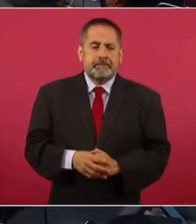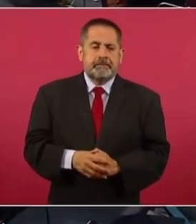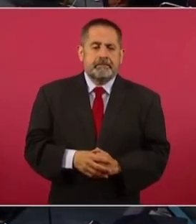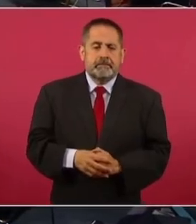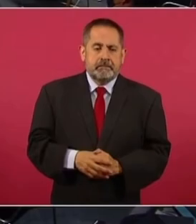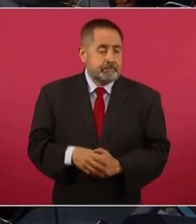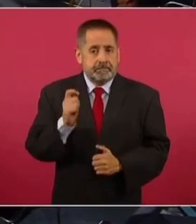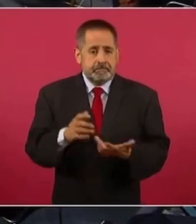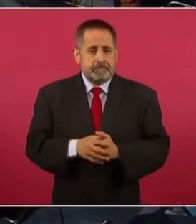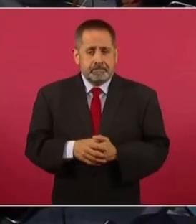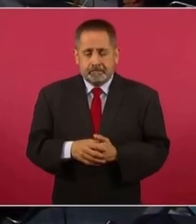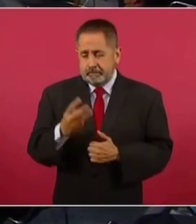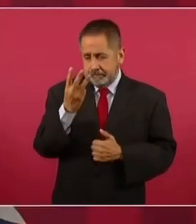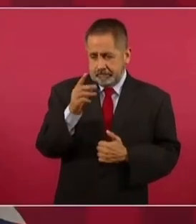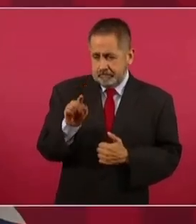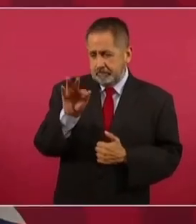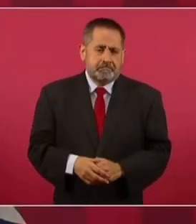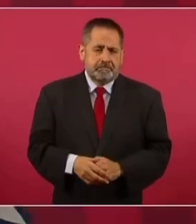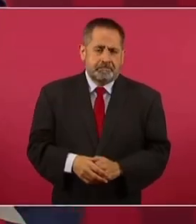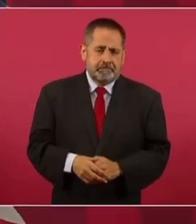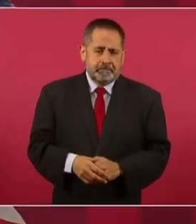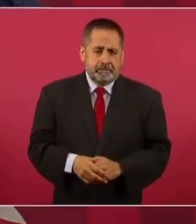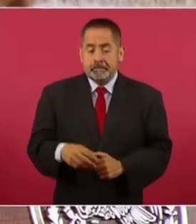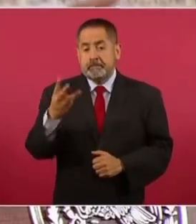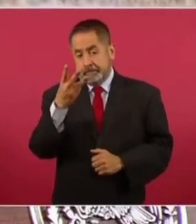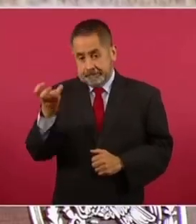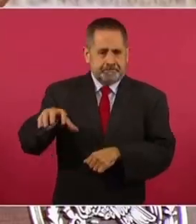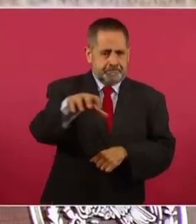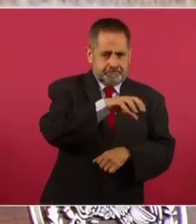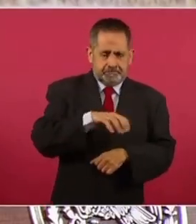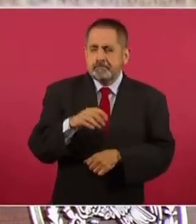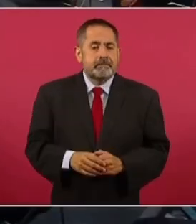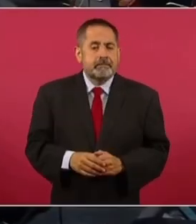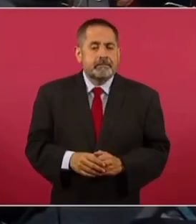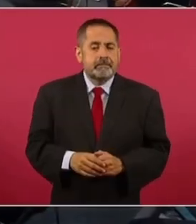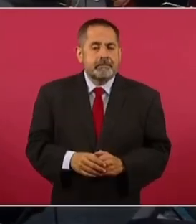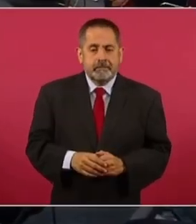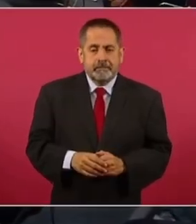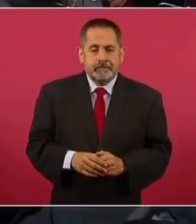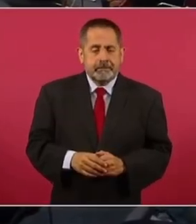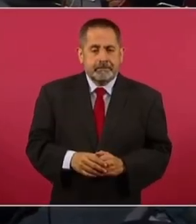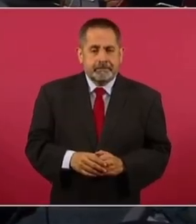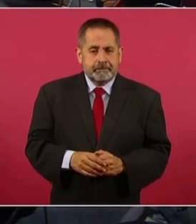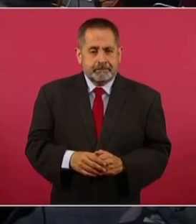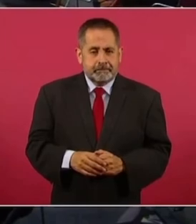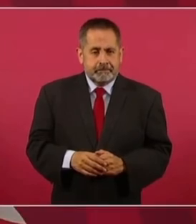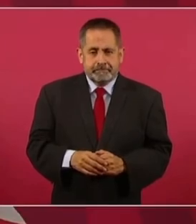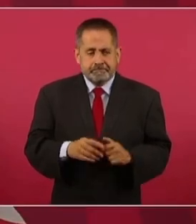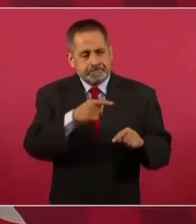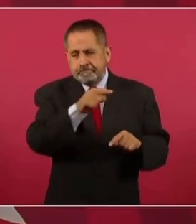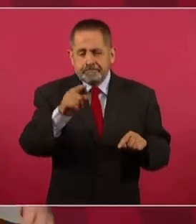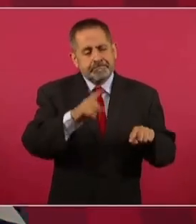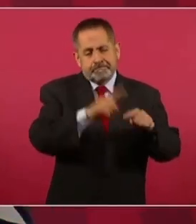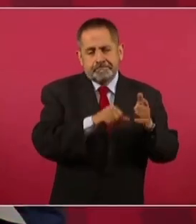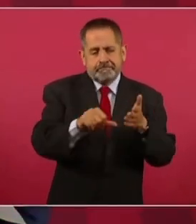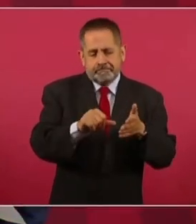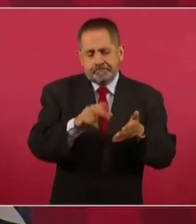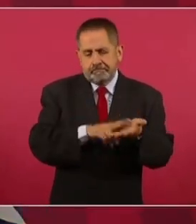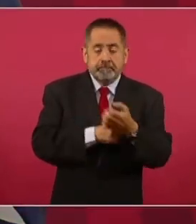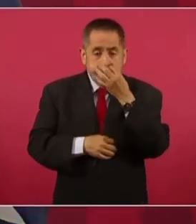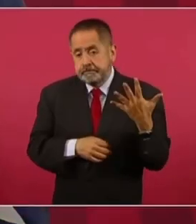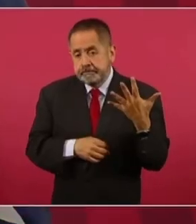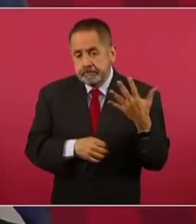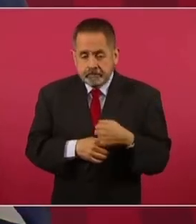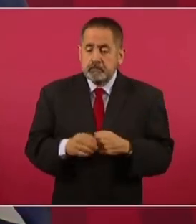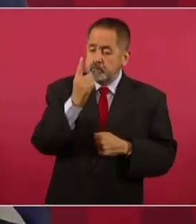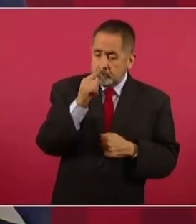es decir, el 3.43%. Y de los 300 distritos, solo se tienen que anular 5,